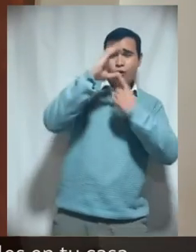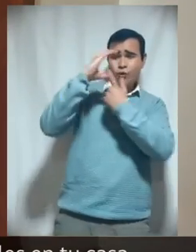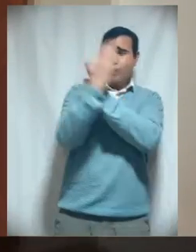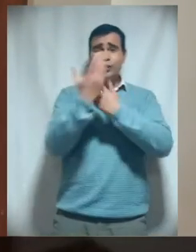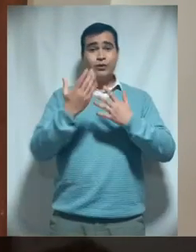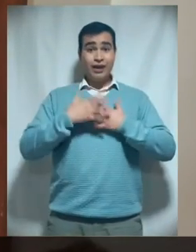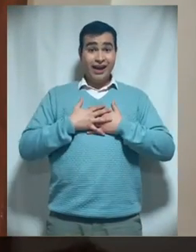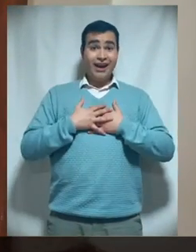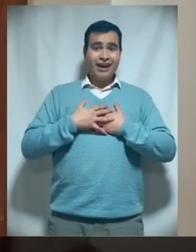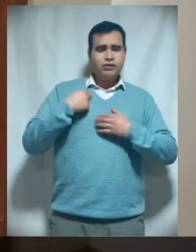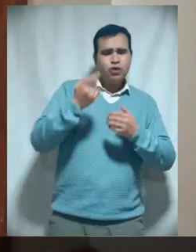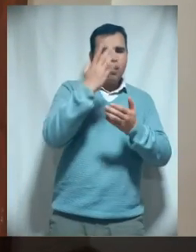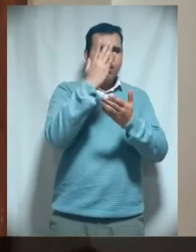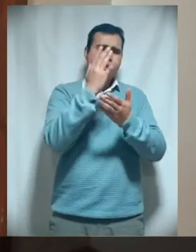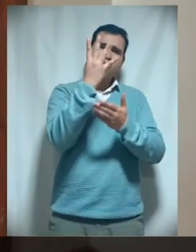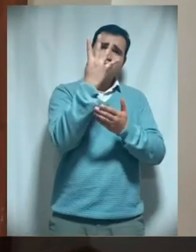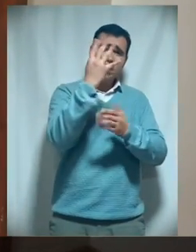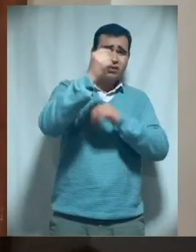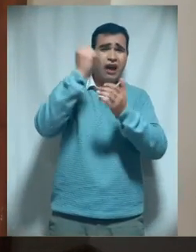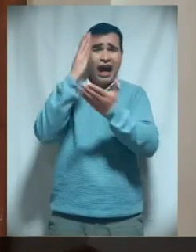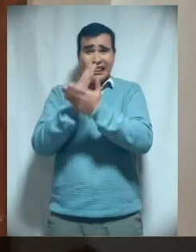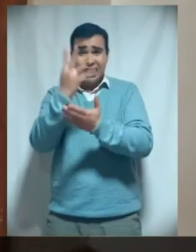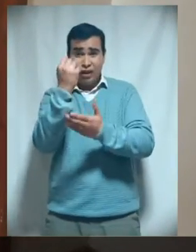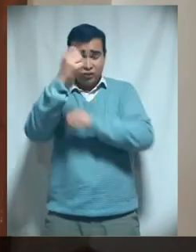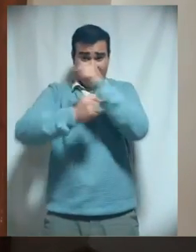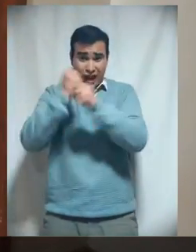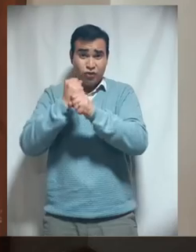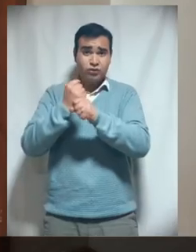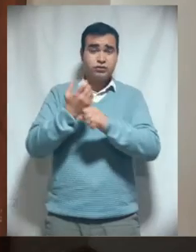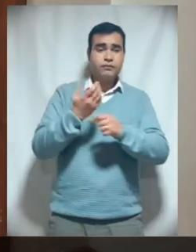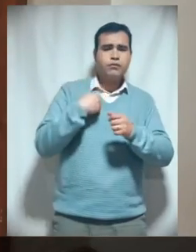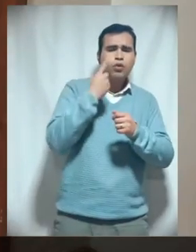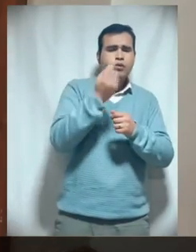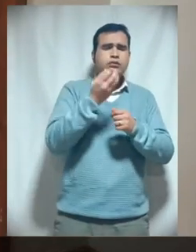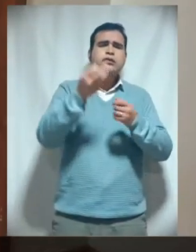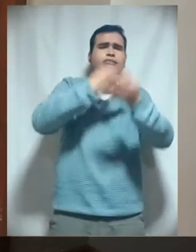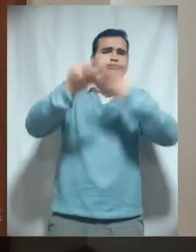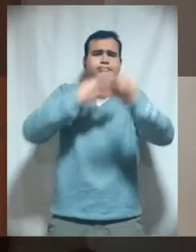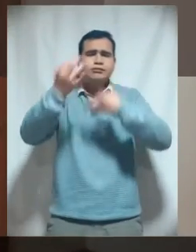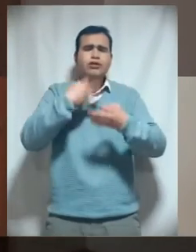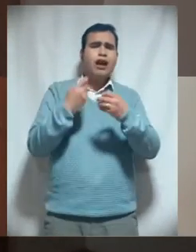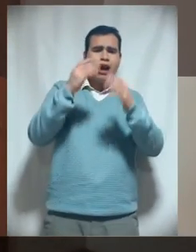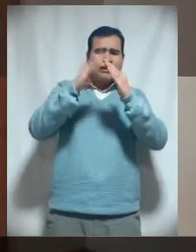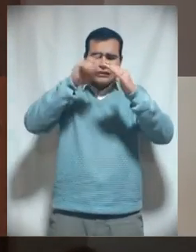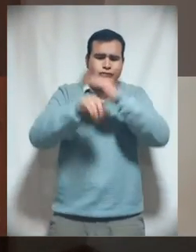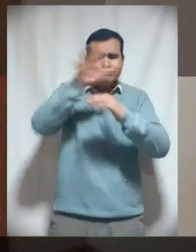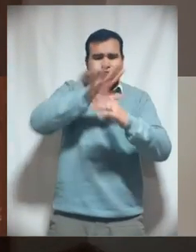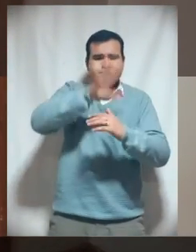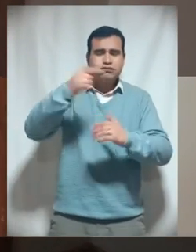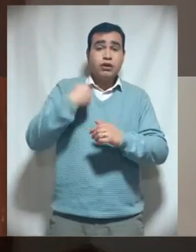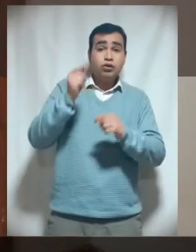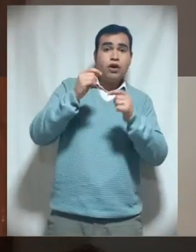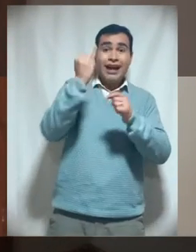en tu casa. Si tienes entre 4 y 14 años, cuéntanos qué cosas has hecho durante la cuarentena. Las bases